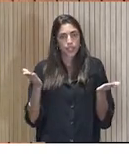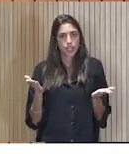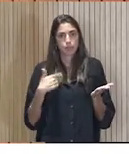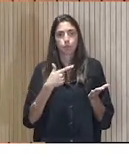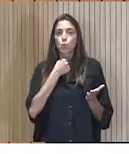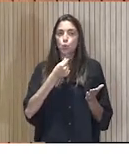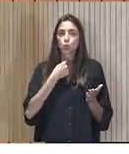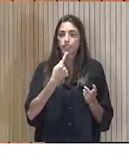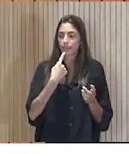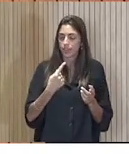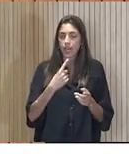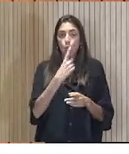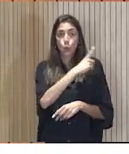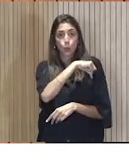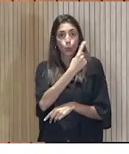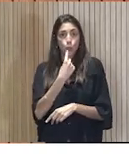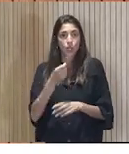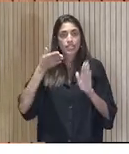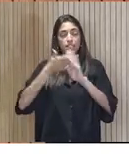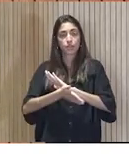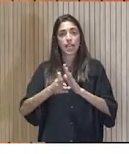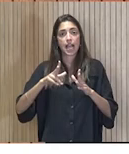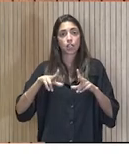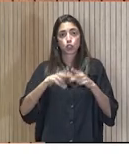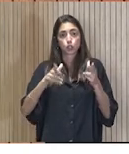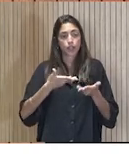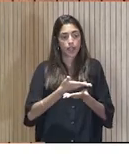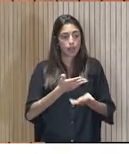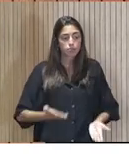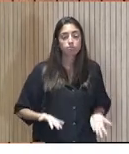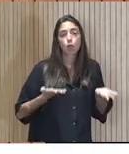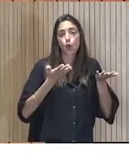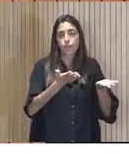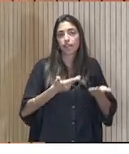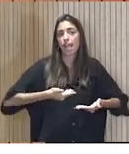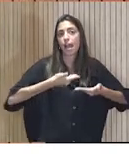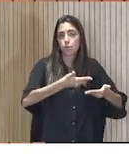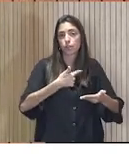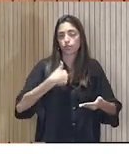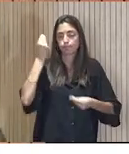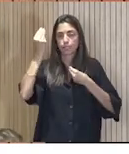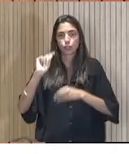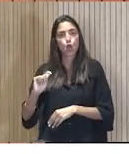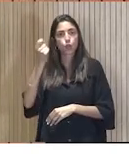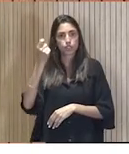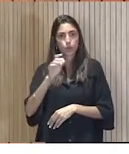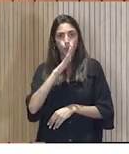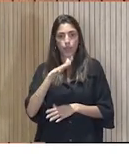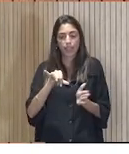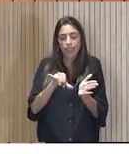de la sociedad para la sociedad y yo creo que eso lo hemos conseguido, esa cercanía para